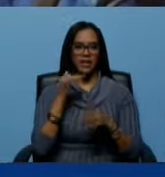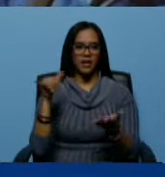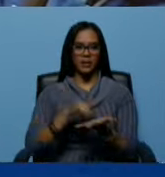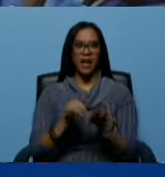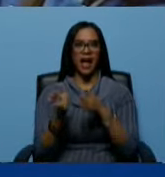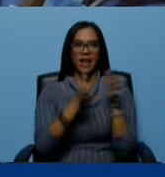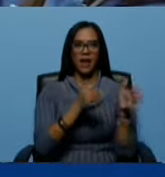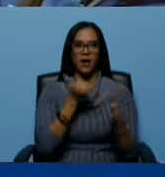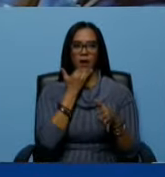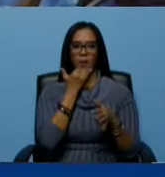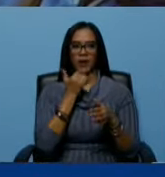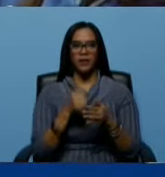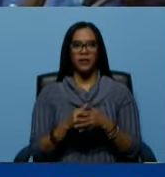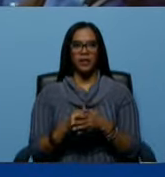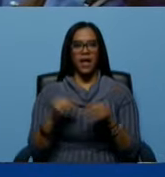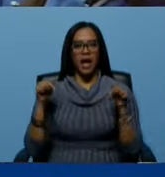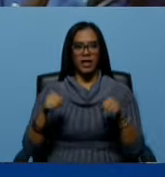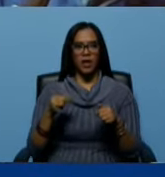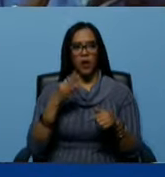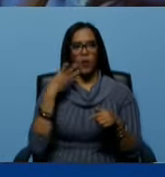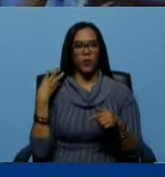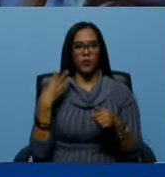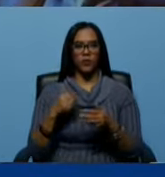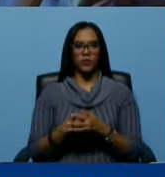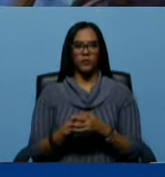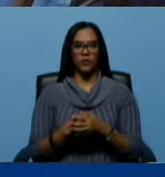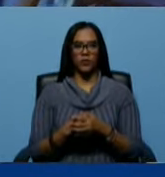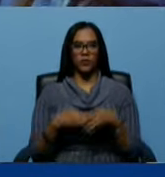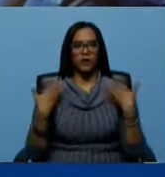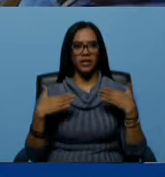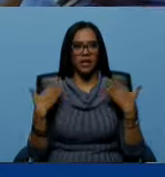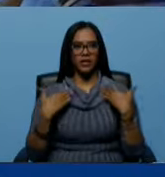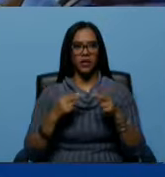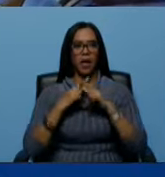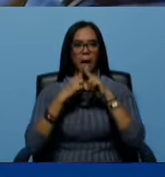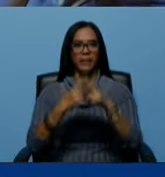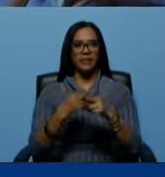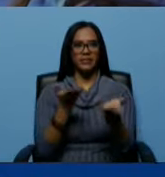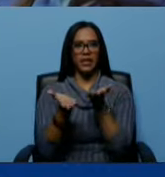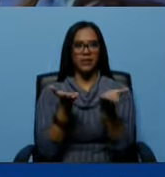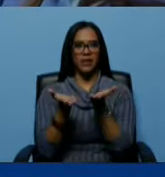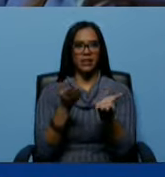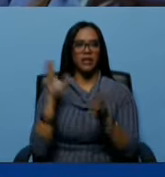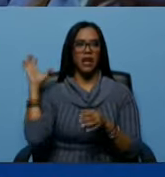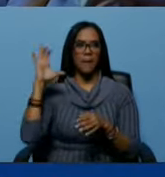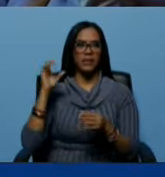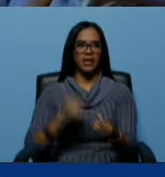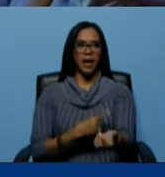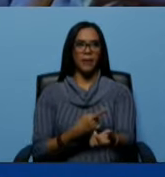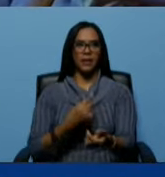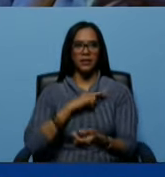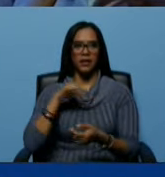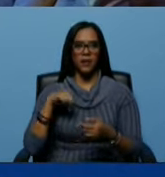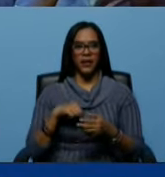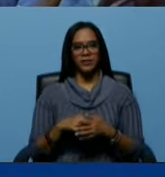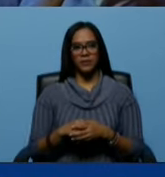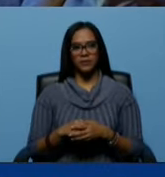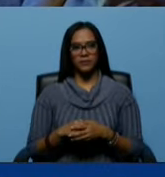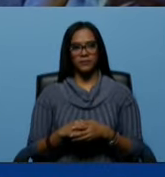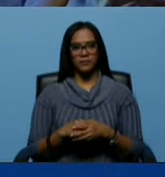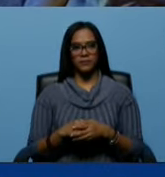aeropuerto. Así es. aquí, orgulloso y contento de prestar servicio en esta patria, hermana de la nuestra, y